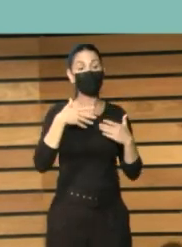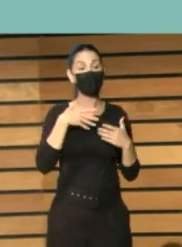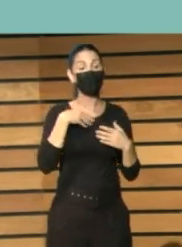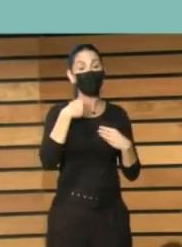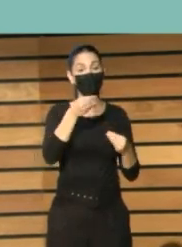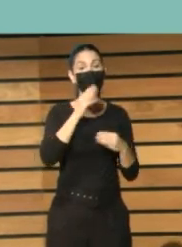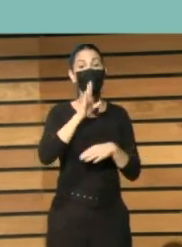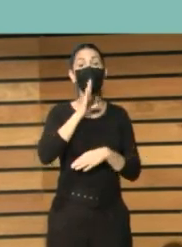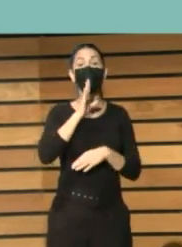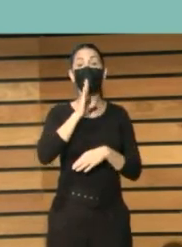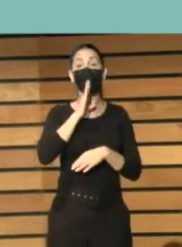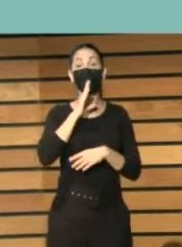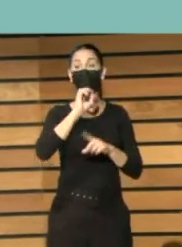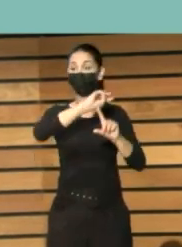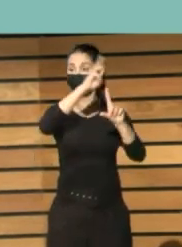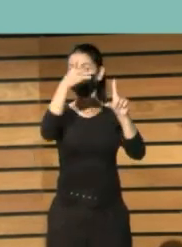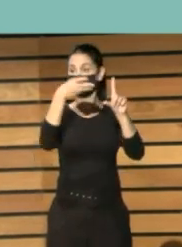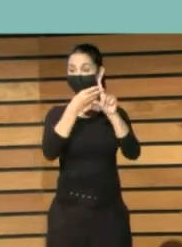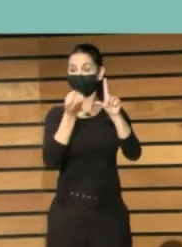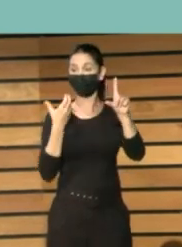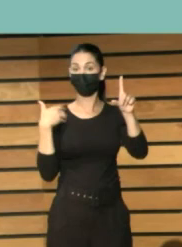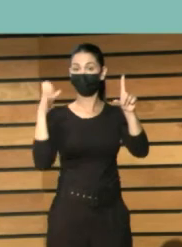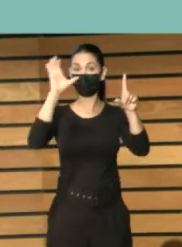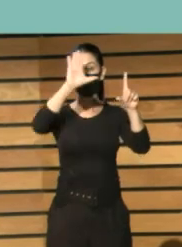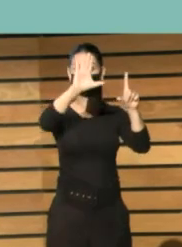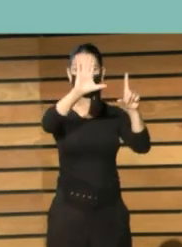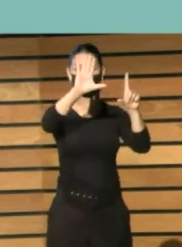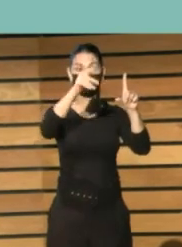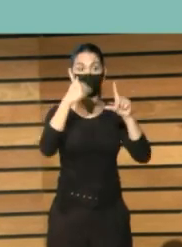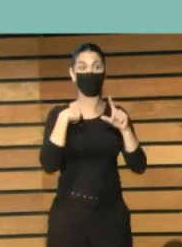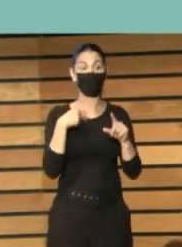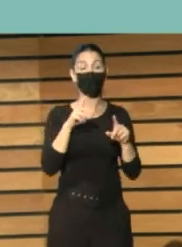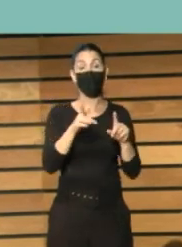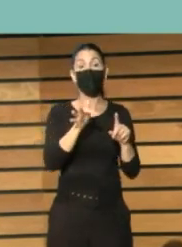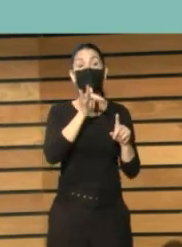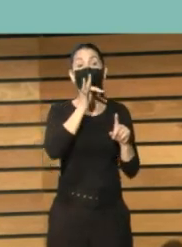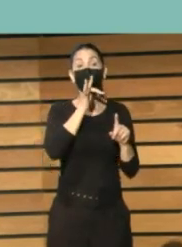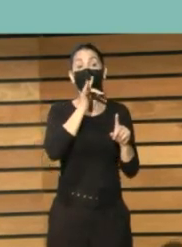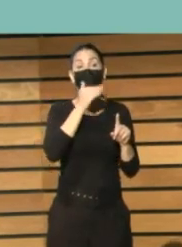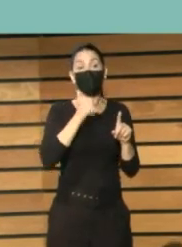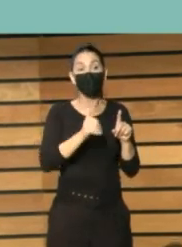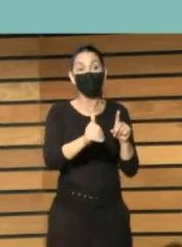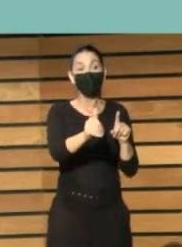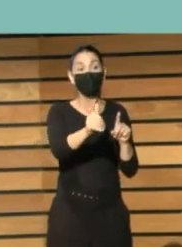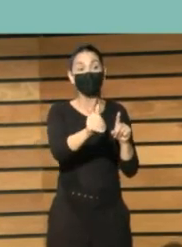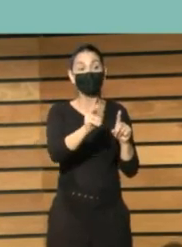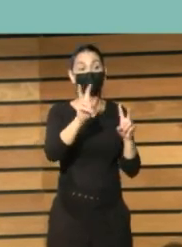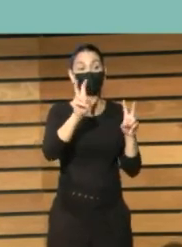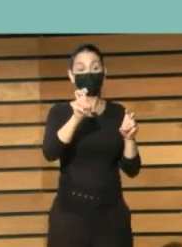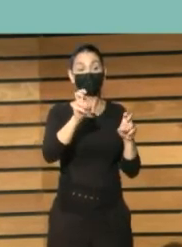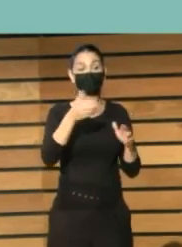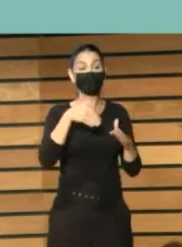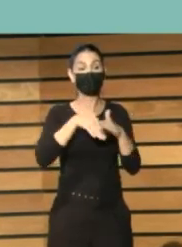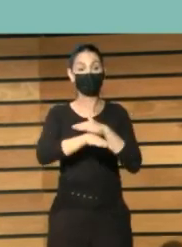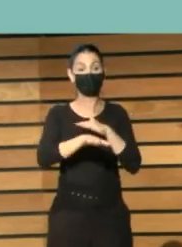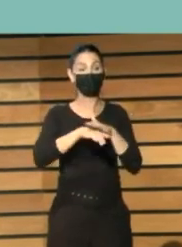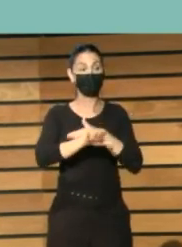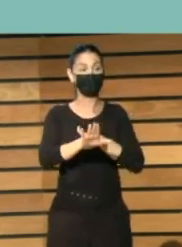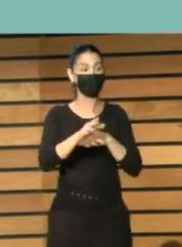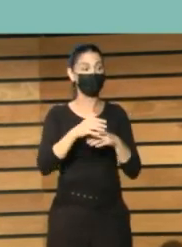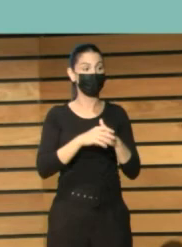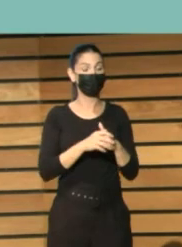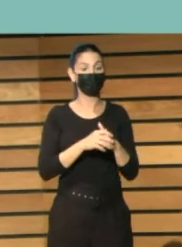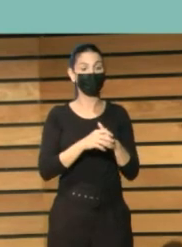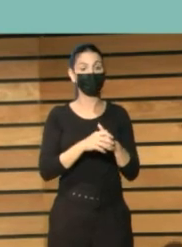está a punto de publicarse la versión impresa y está prevista una versión web pues con contenidos un poquito más